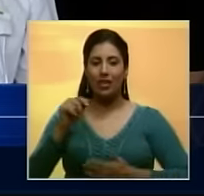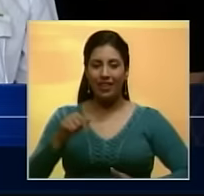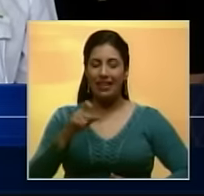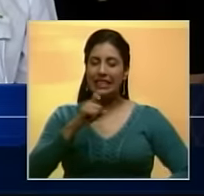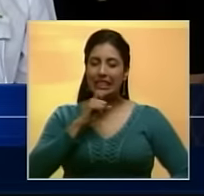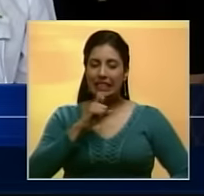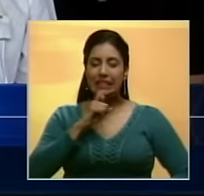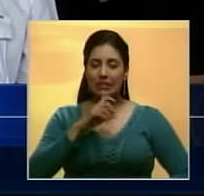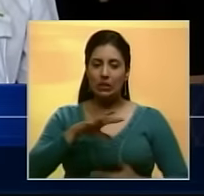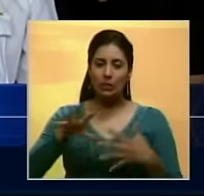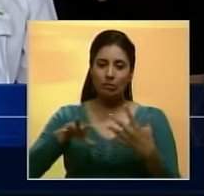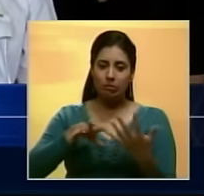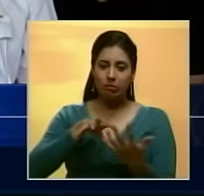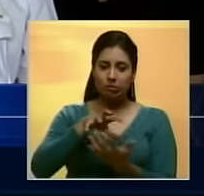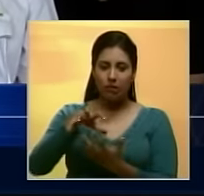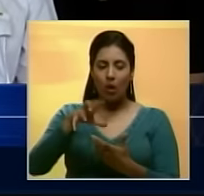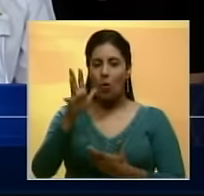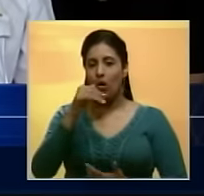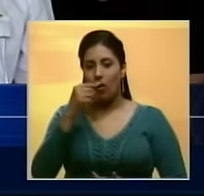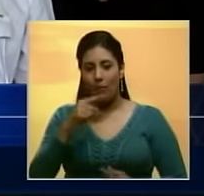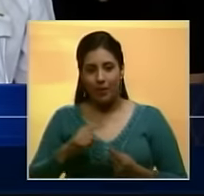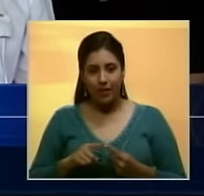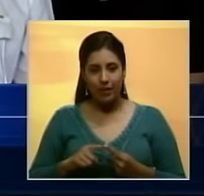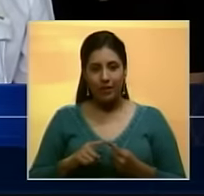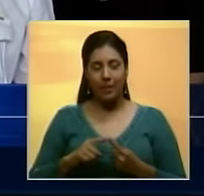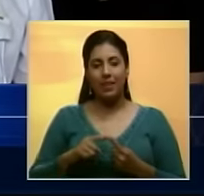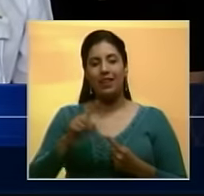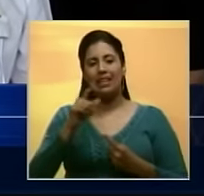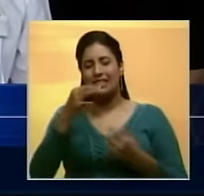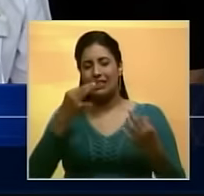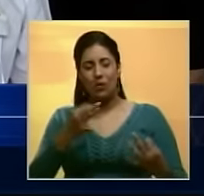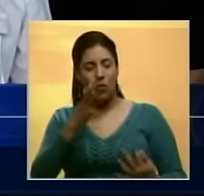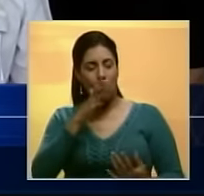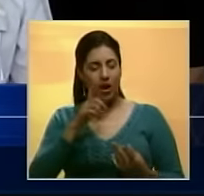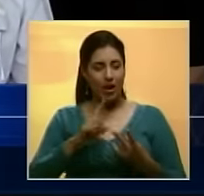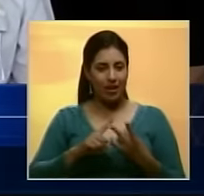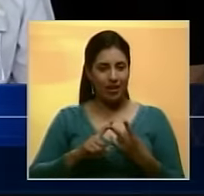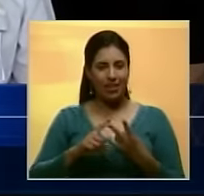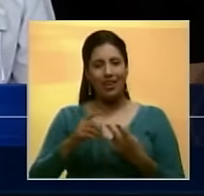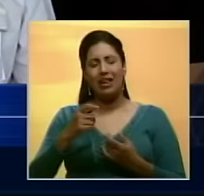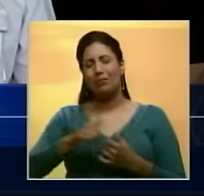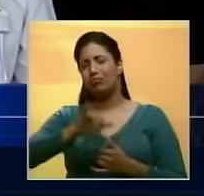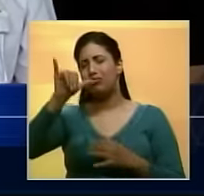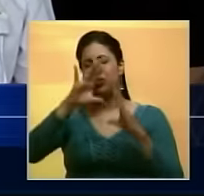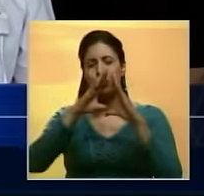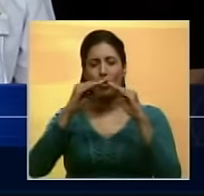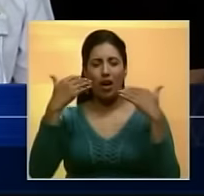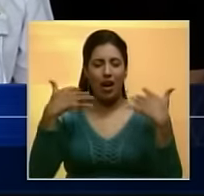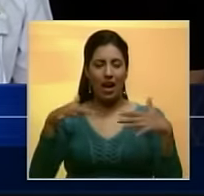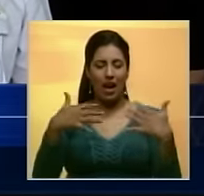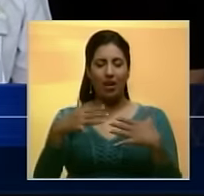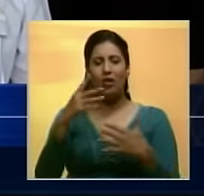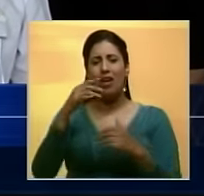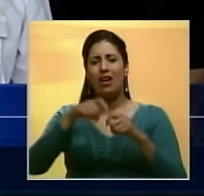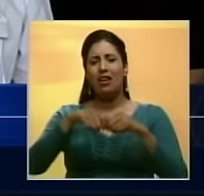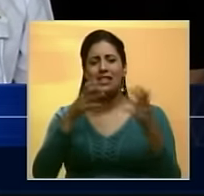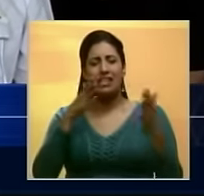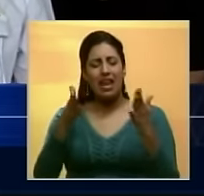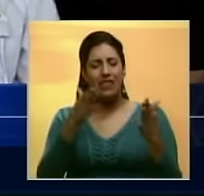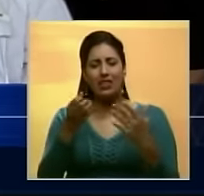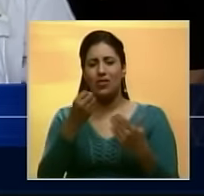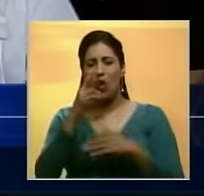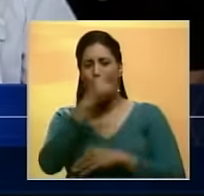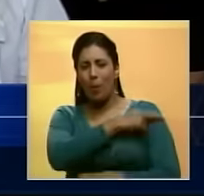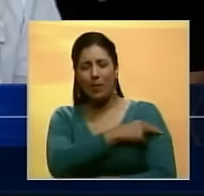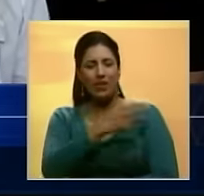difícil situación de desabastecimiento, inseguridad, inflación, colapso de los servicios públicos